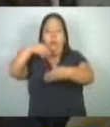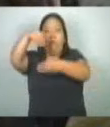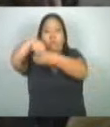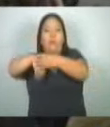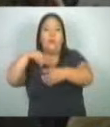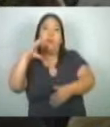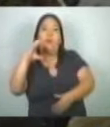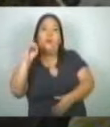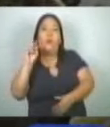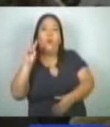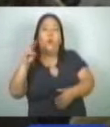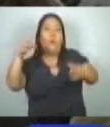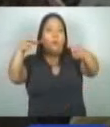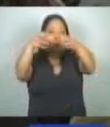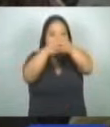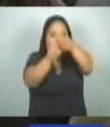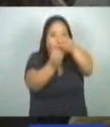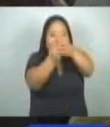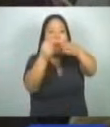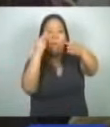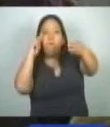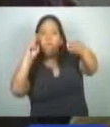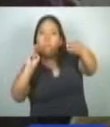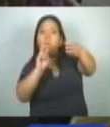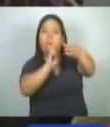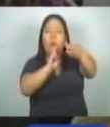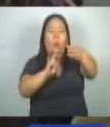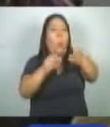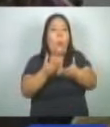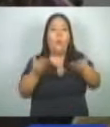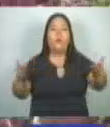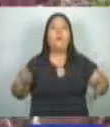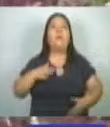para monitoreo volcánico, entre otros equipos pequeños.